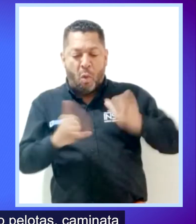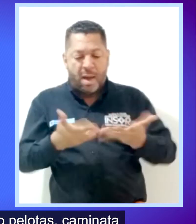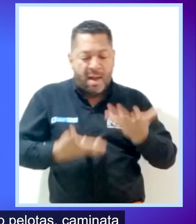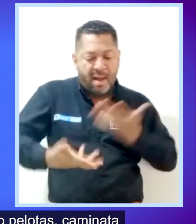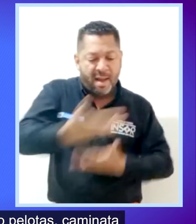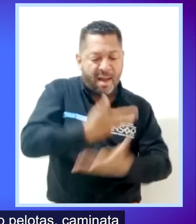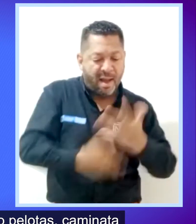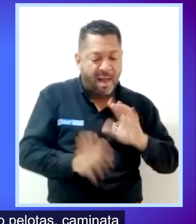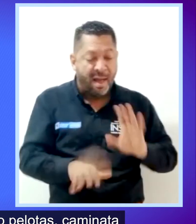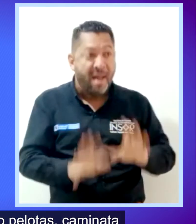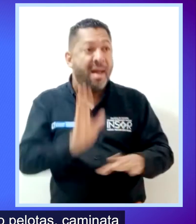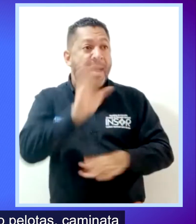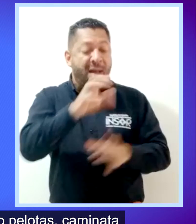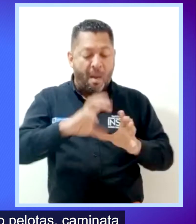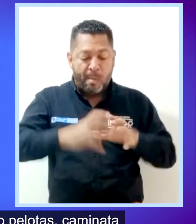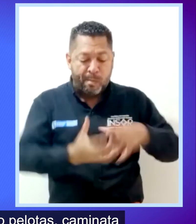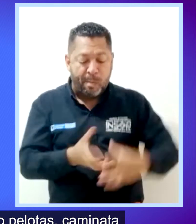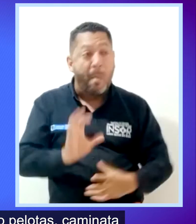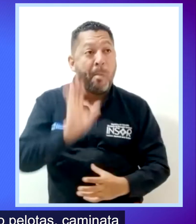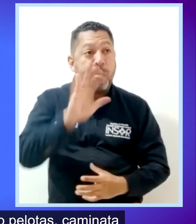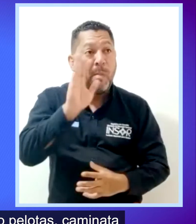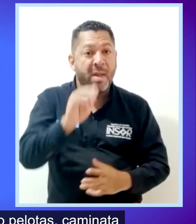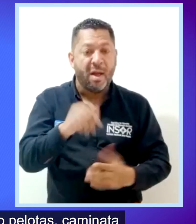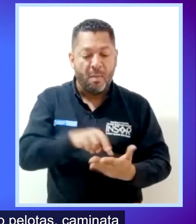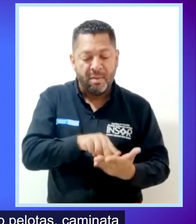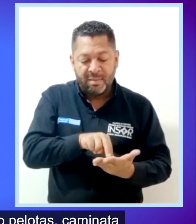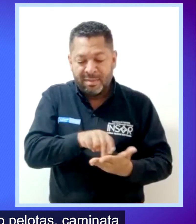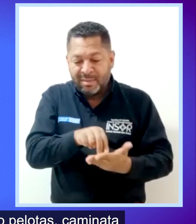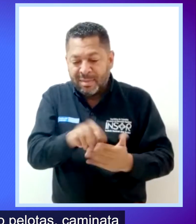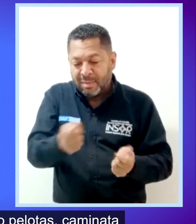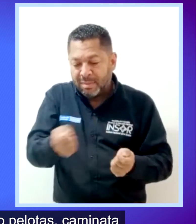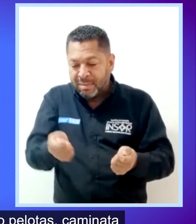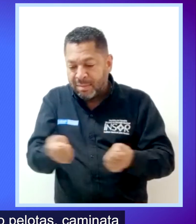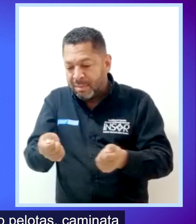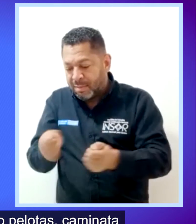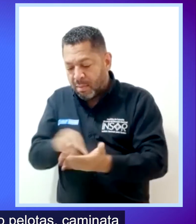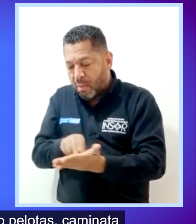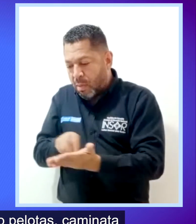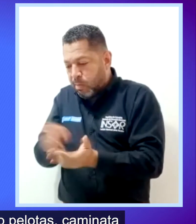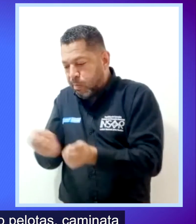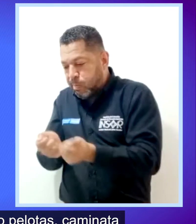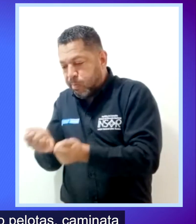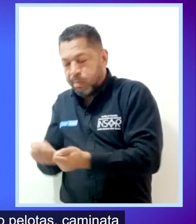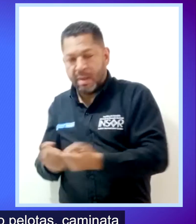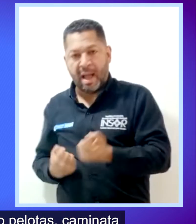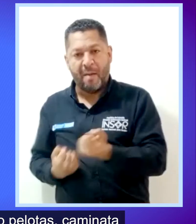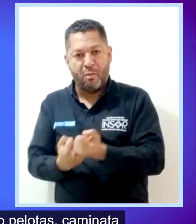coordinación con juguetes, juego pelotas, caminata con apoyo.